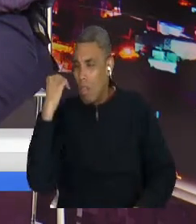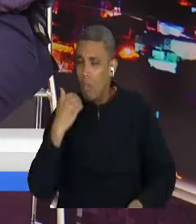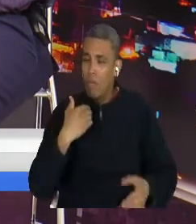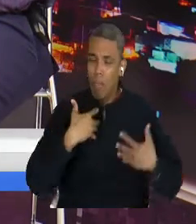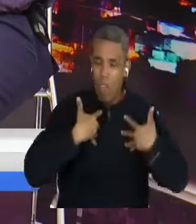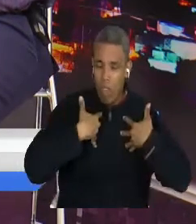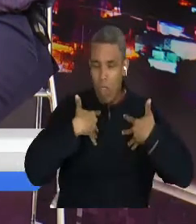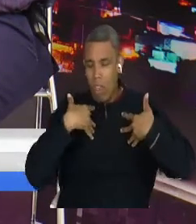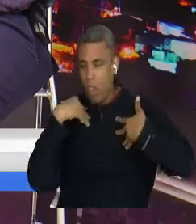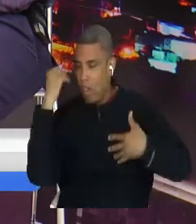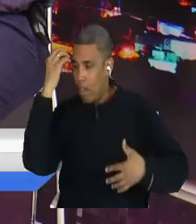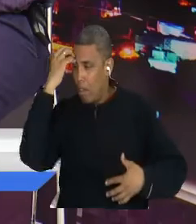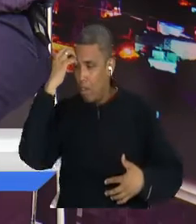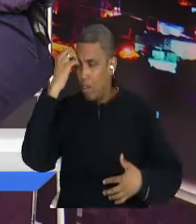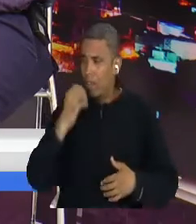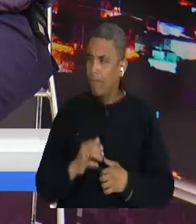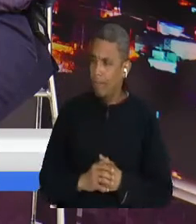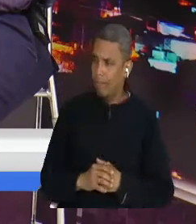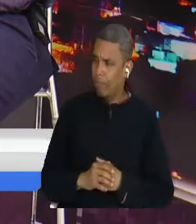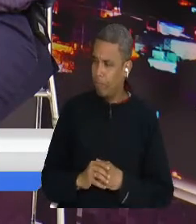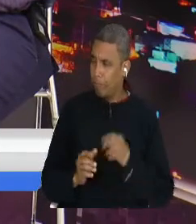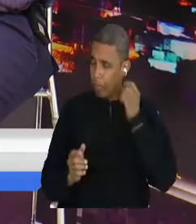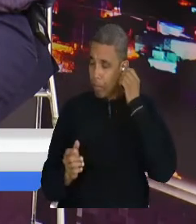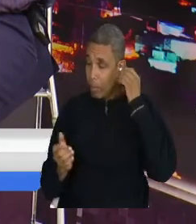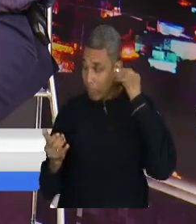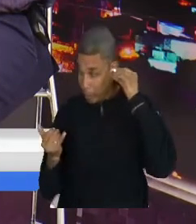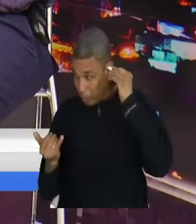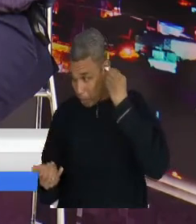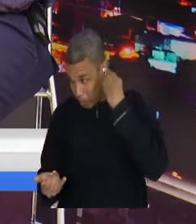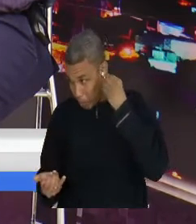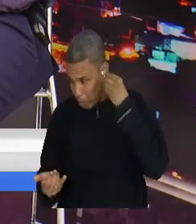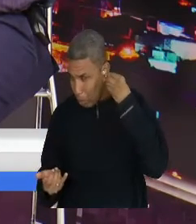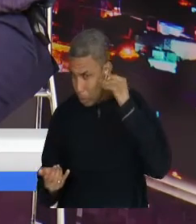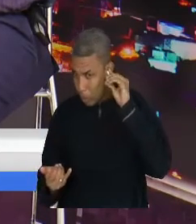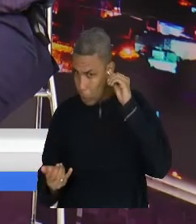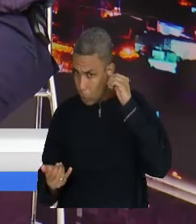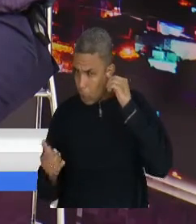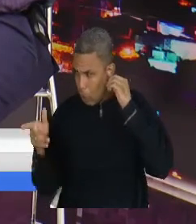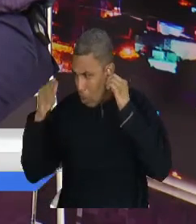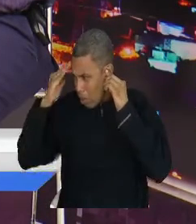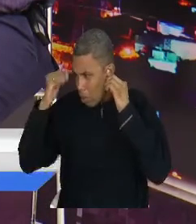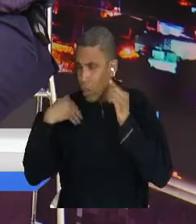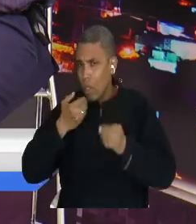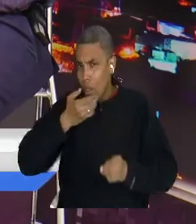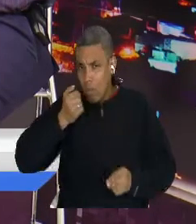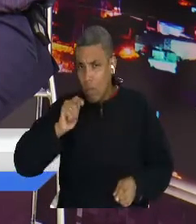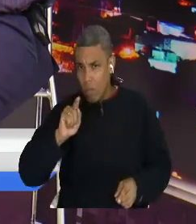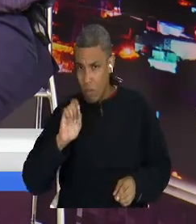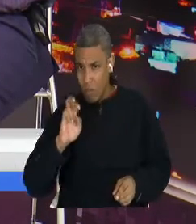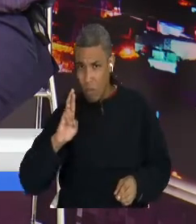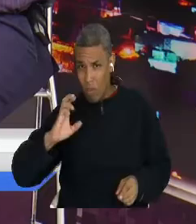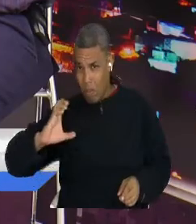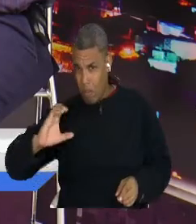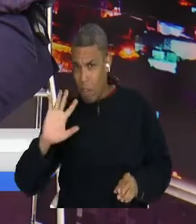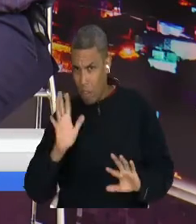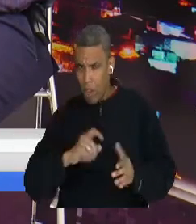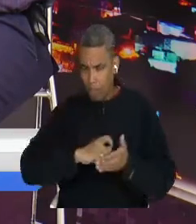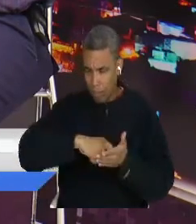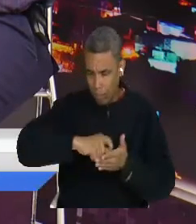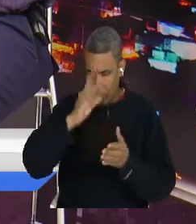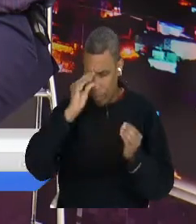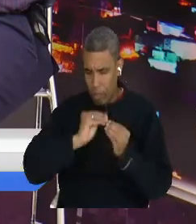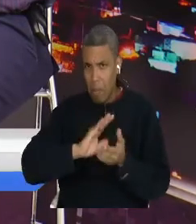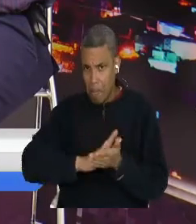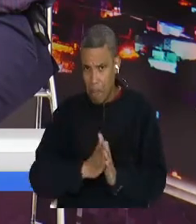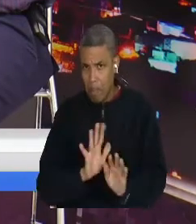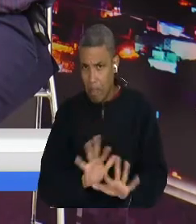criminal del ELN, pues lo que está dejando son más víctimas. Entonces, ¿qué va a pasar en un post-conflicto donde hay un actor armado